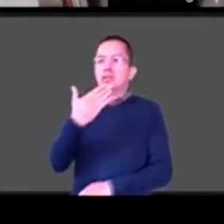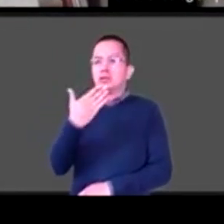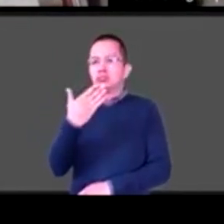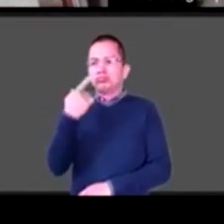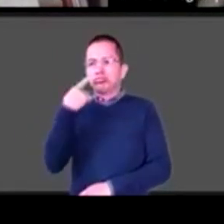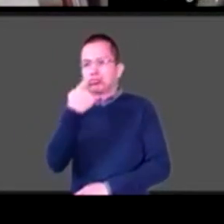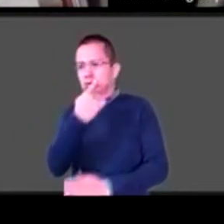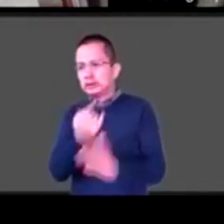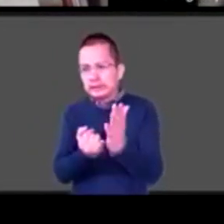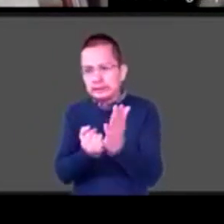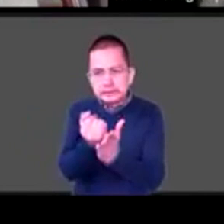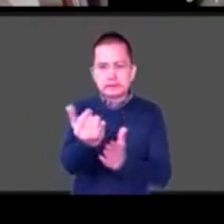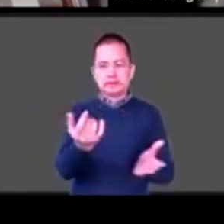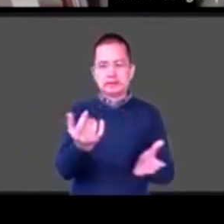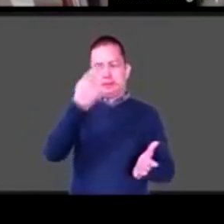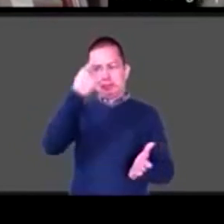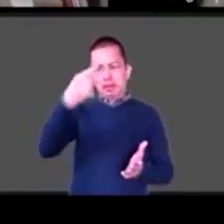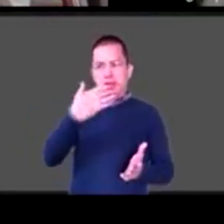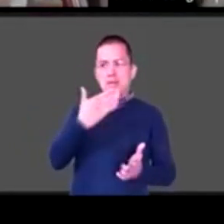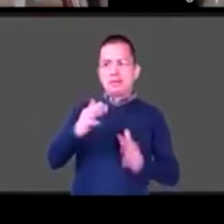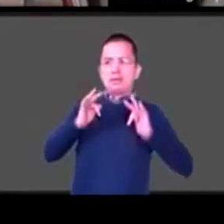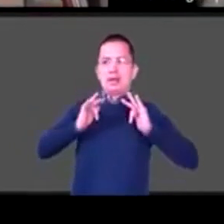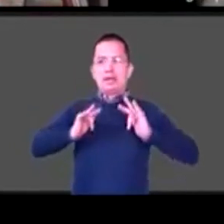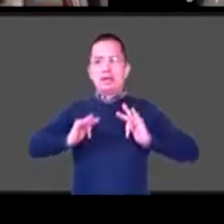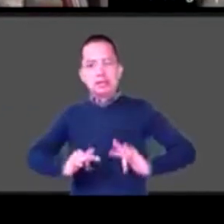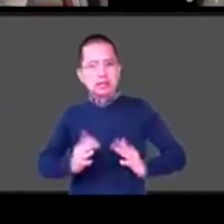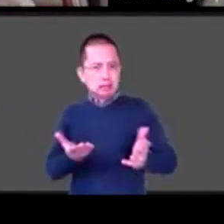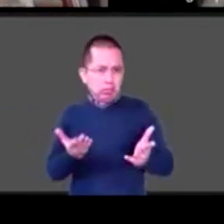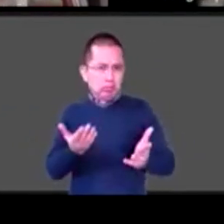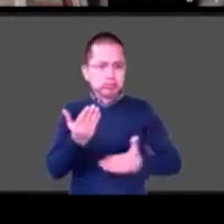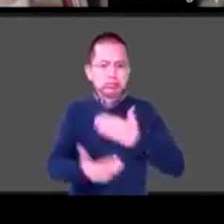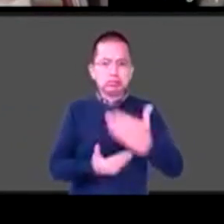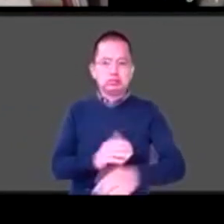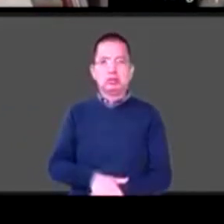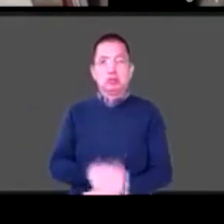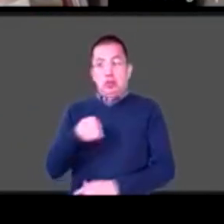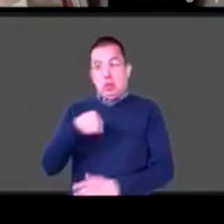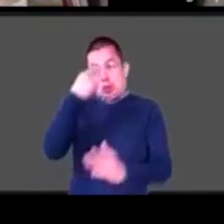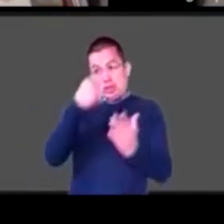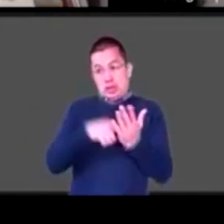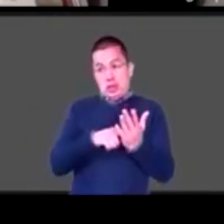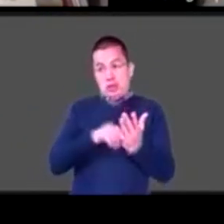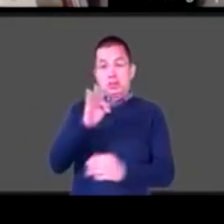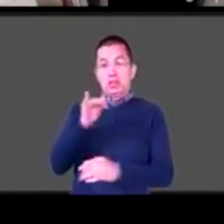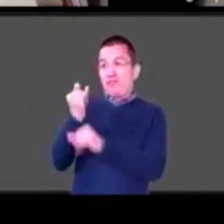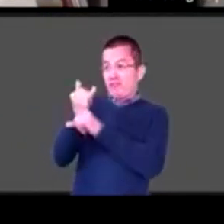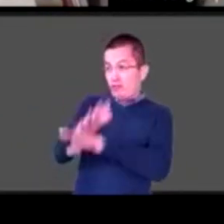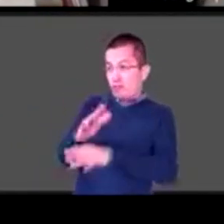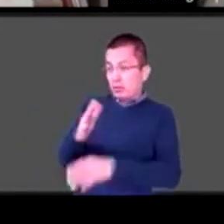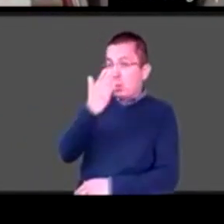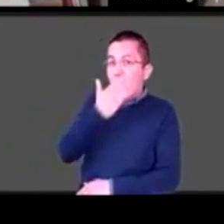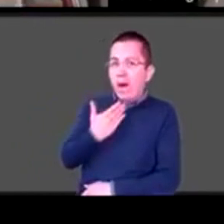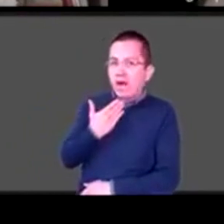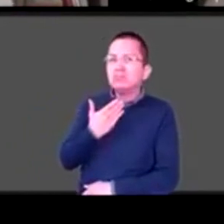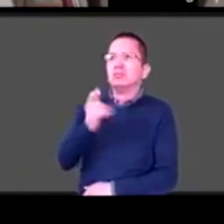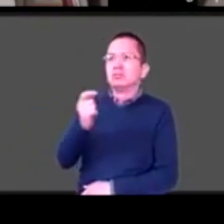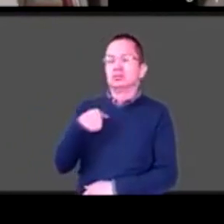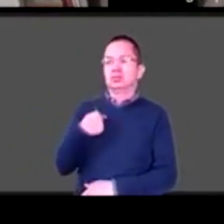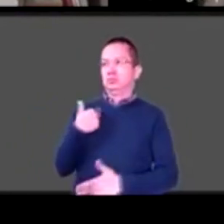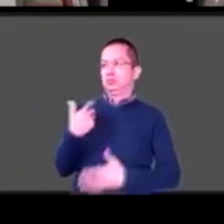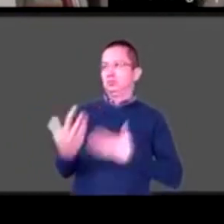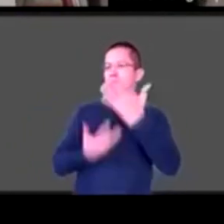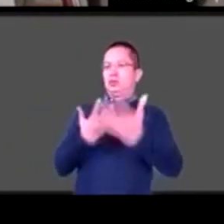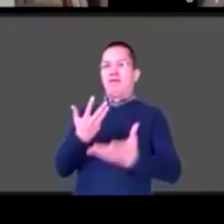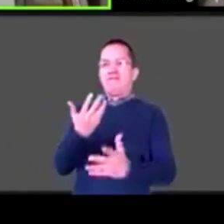la falta de información genera vacíos y los vacíos generan miedo y los miedos provocan